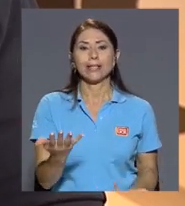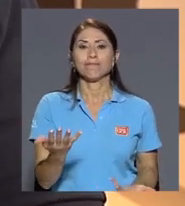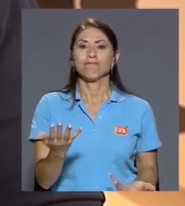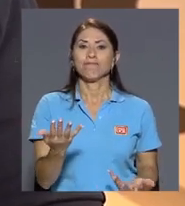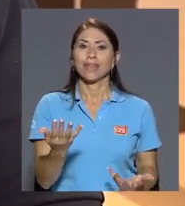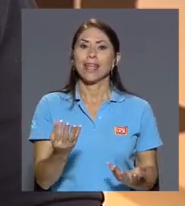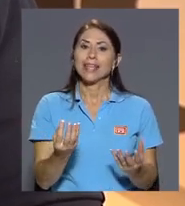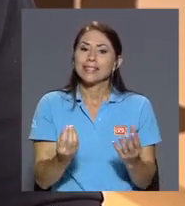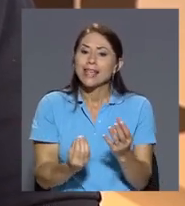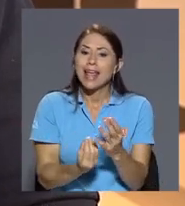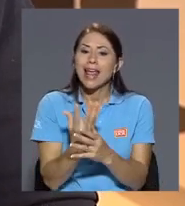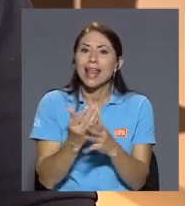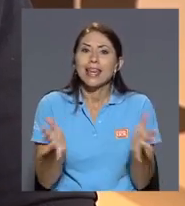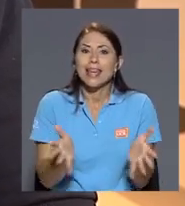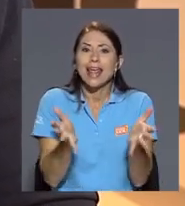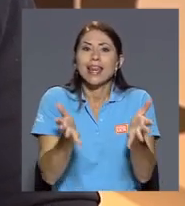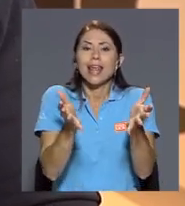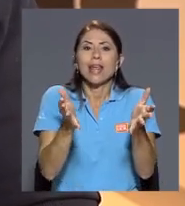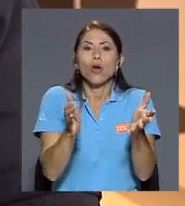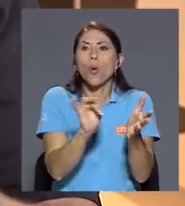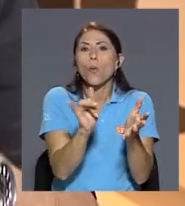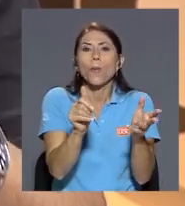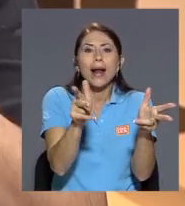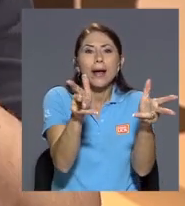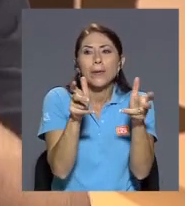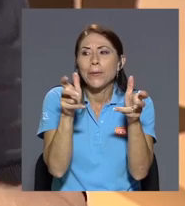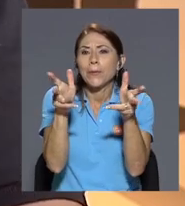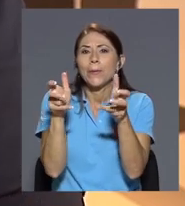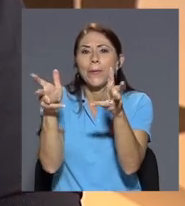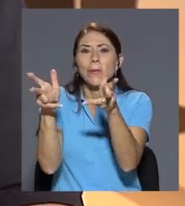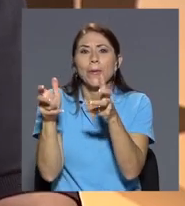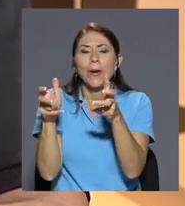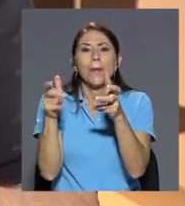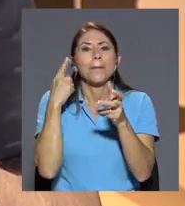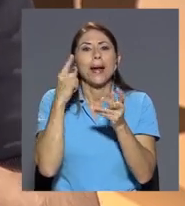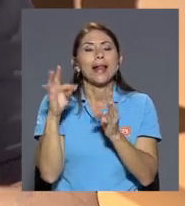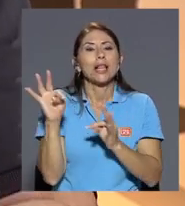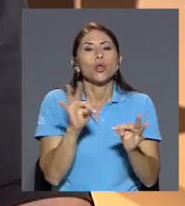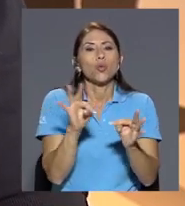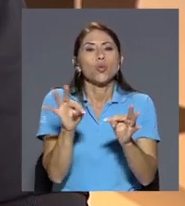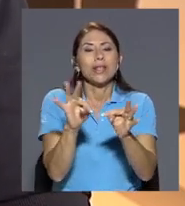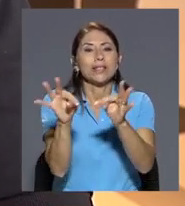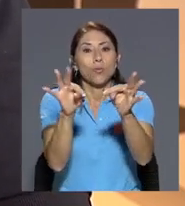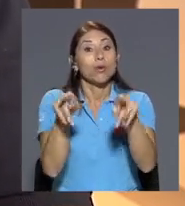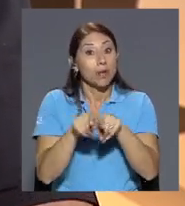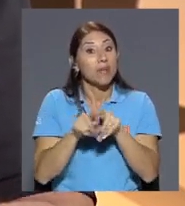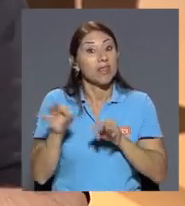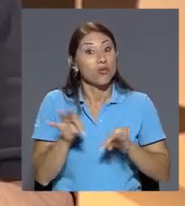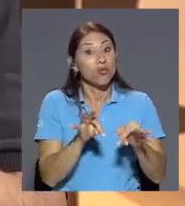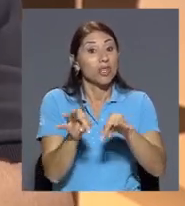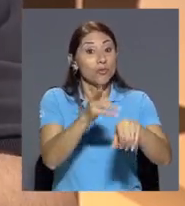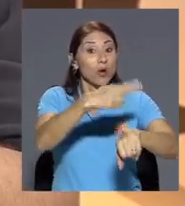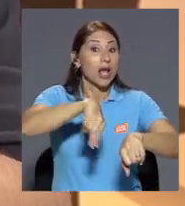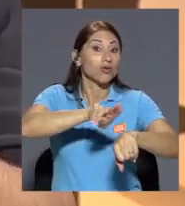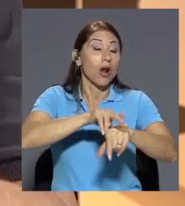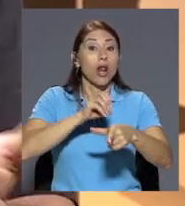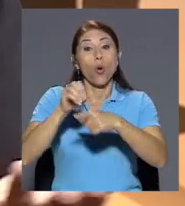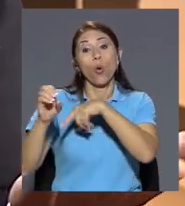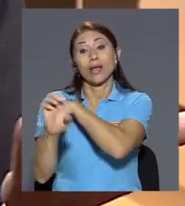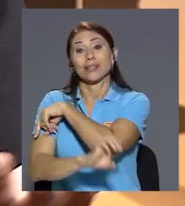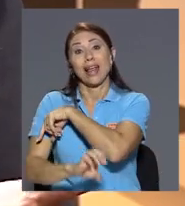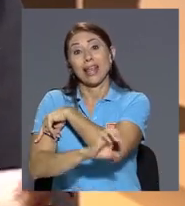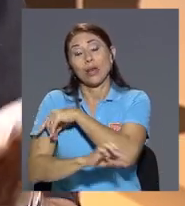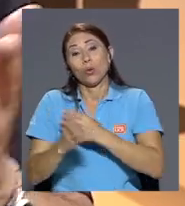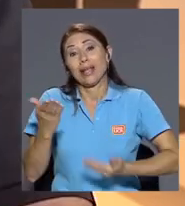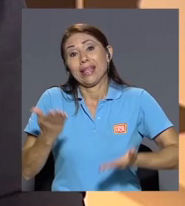se genere como un gran atractor para el turismo o inclusive el turismo nacional o extranjero que de pronto haga